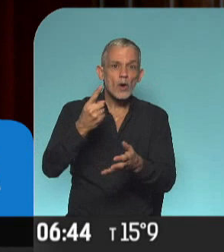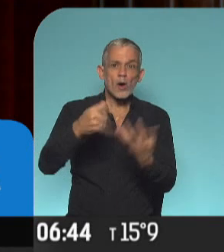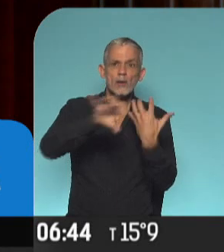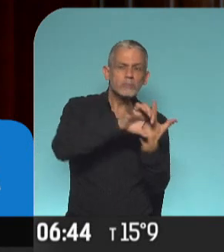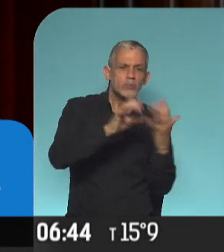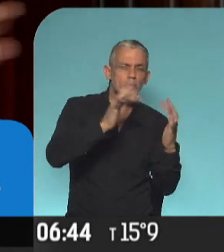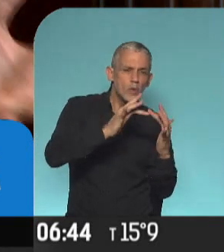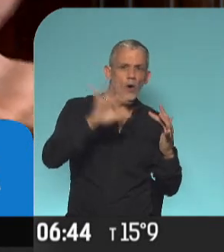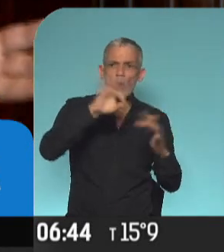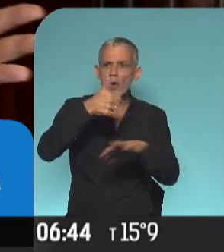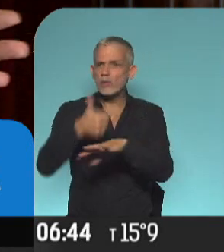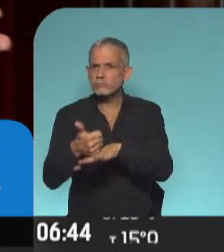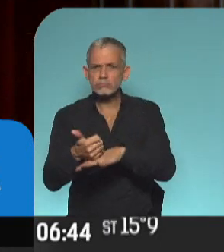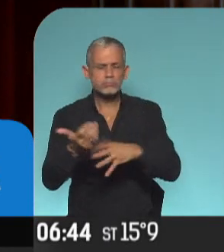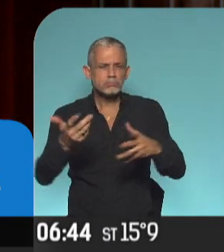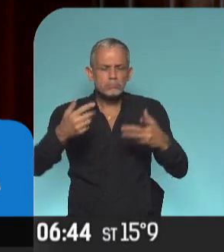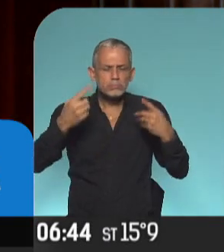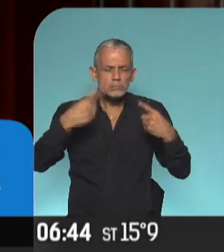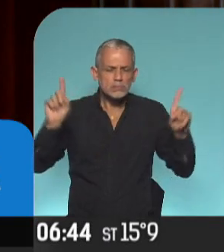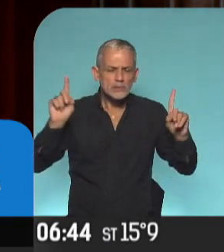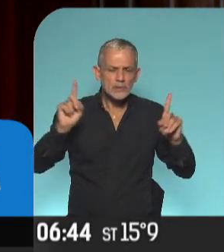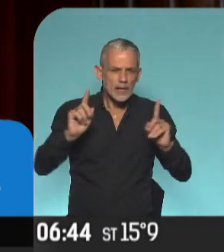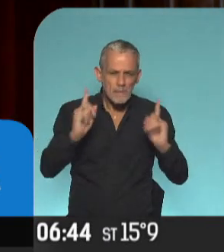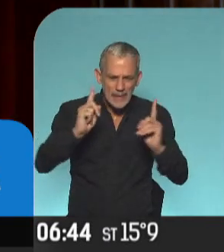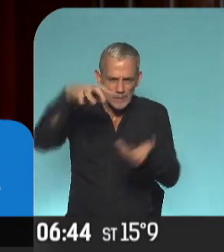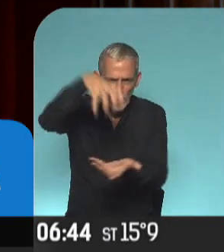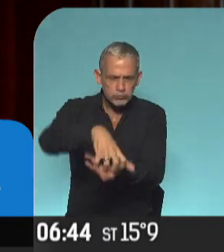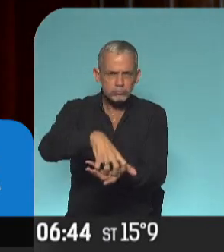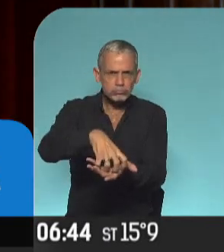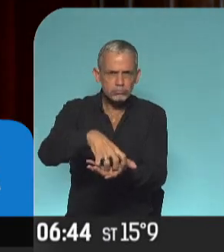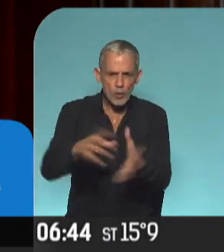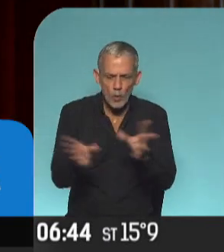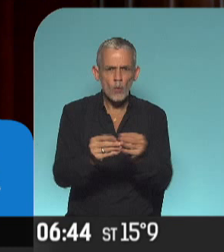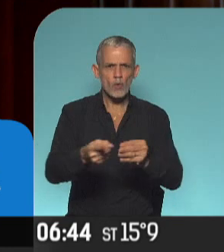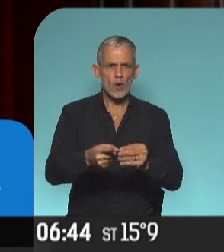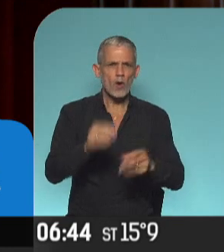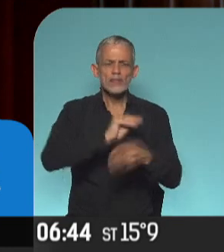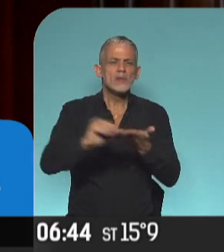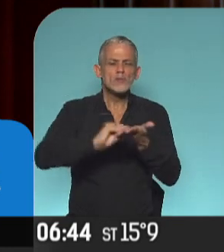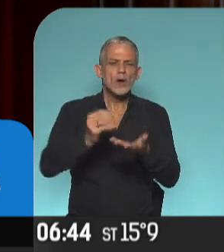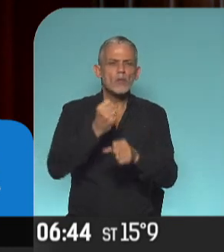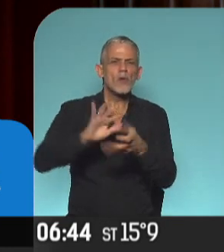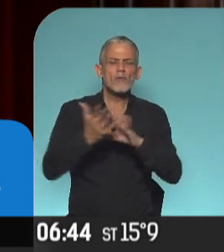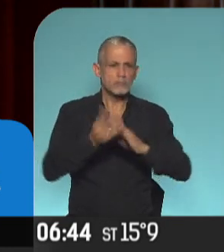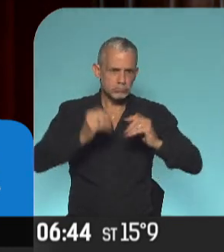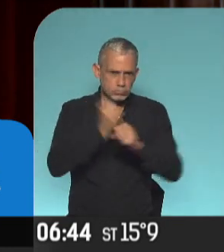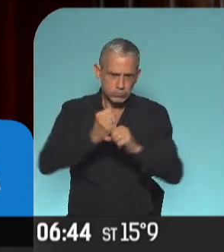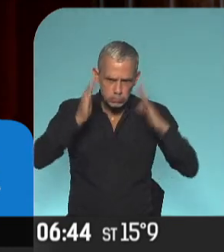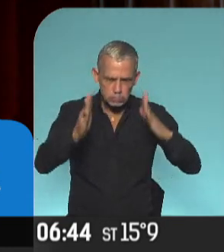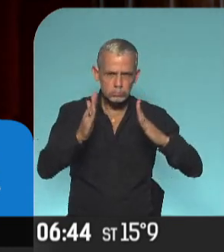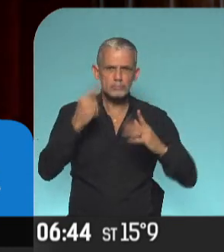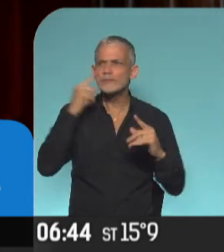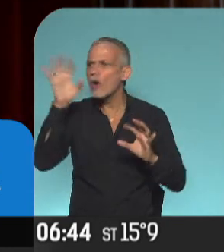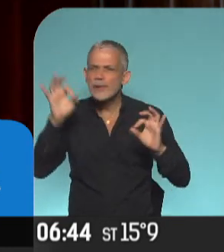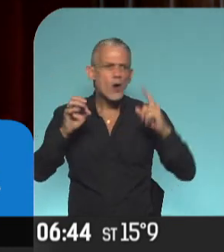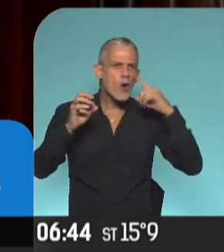virtual, el recinto de la Cámara es uno solo. Y los diputados tienen que estar enfocados en trabajar, en atender lo que opina el